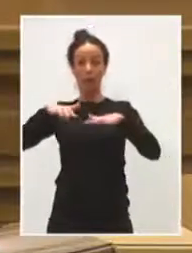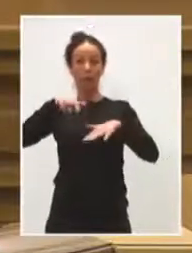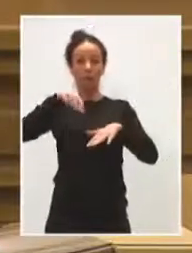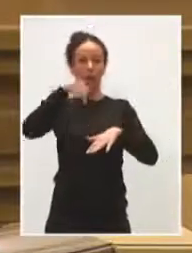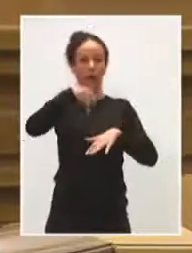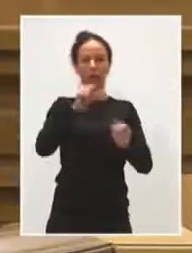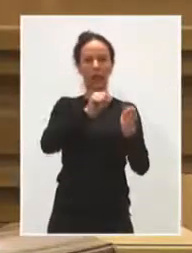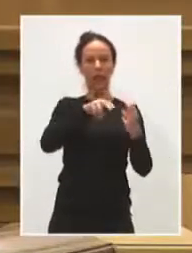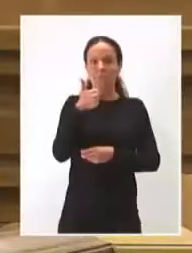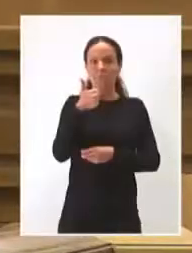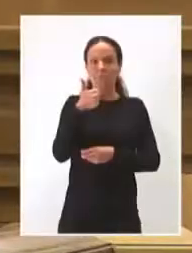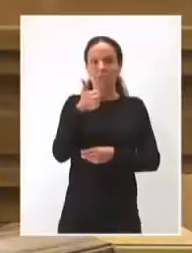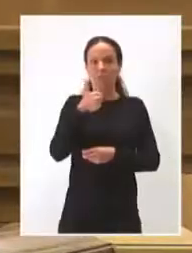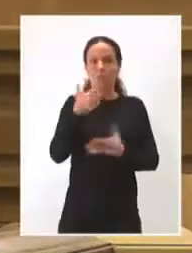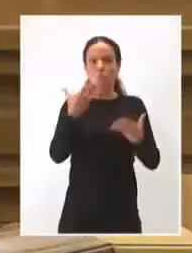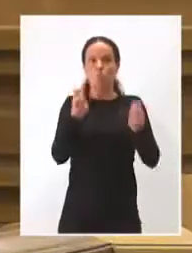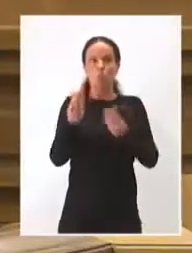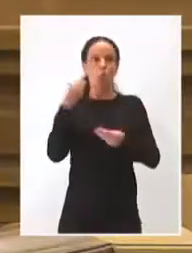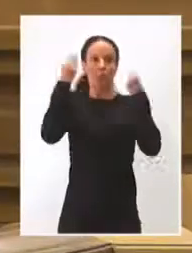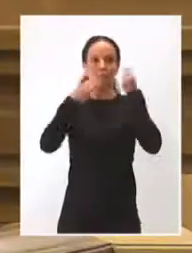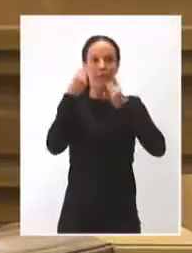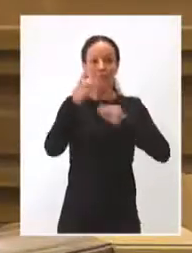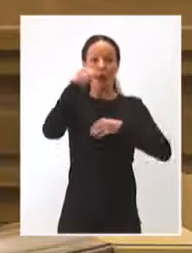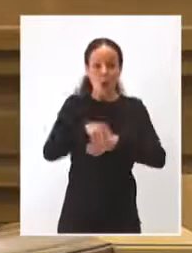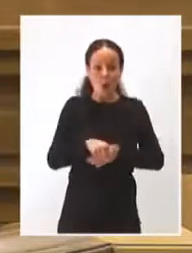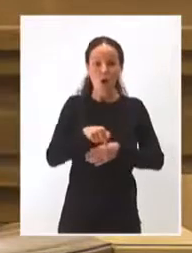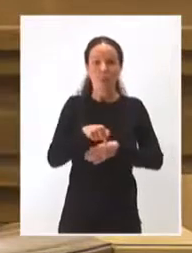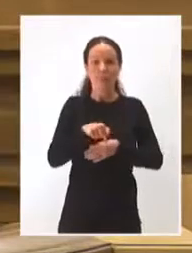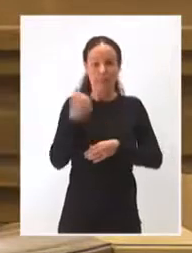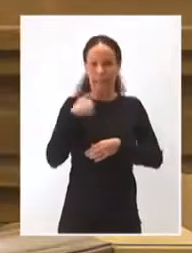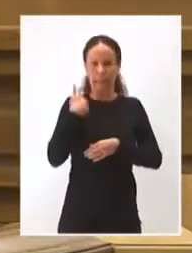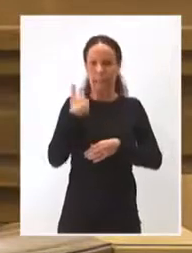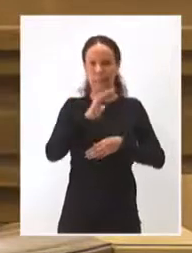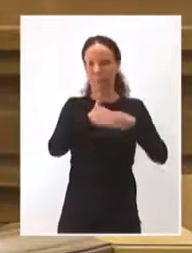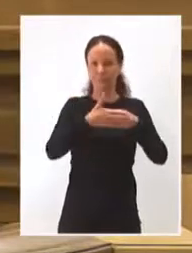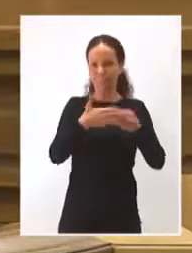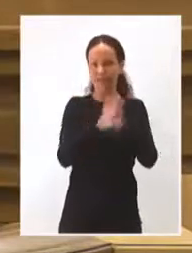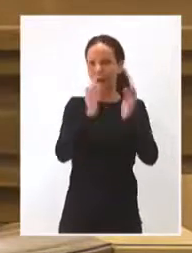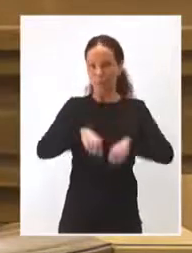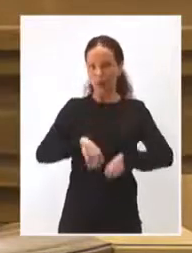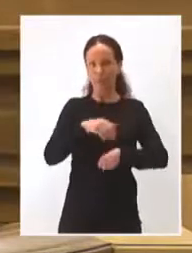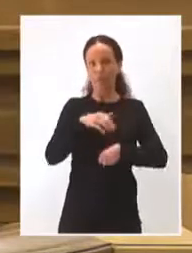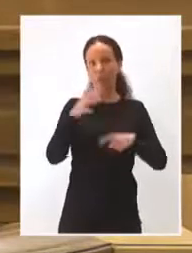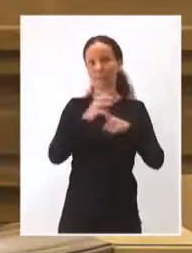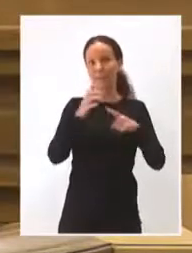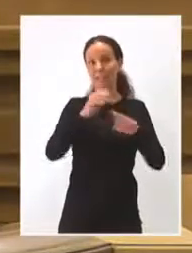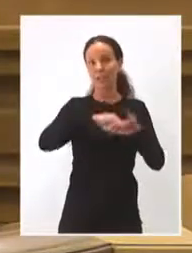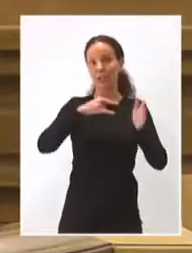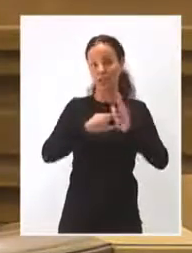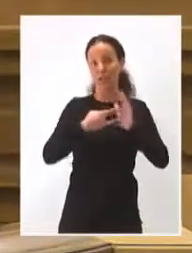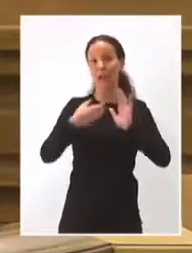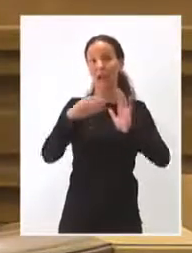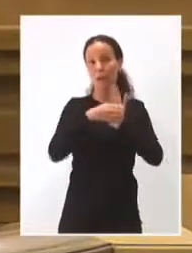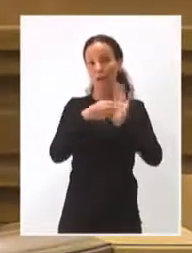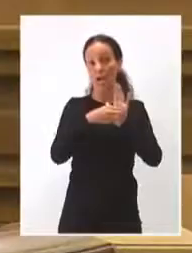red de carreteras y de caminos. Vamos a plantear hoy, hoy de hecho lo hemos cerrado, el acuerdo para el Parque Tecnológico de los Palancares en Cuenca,